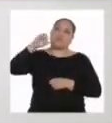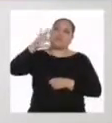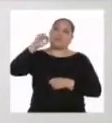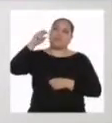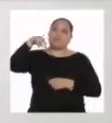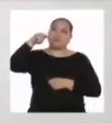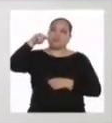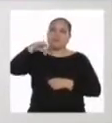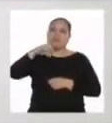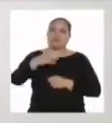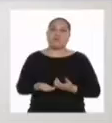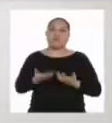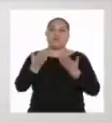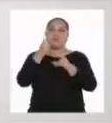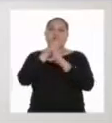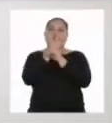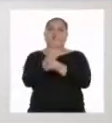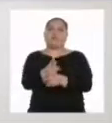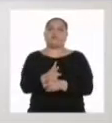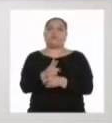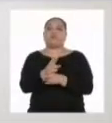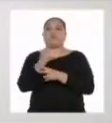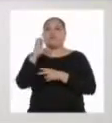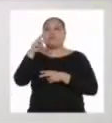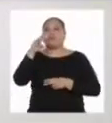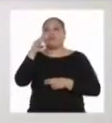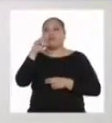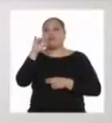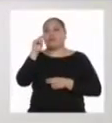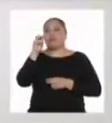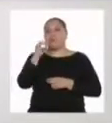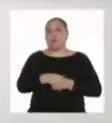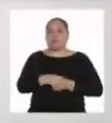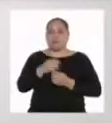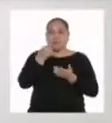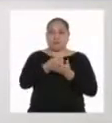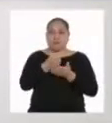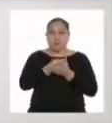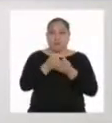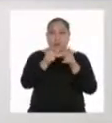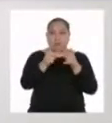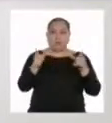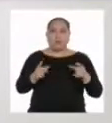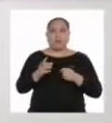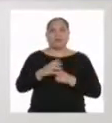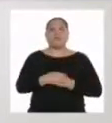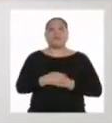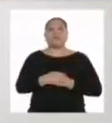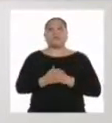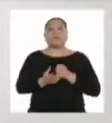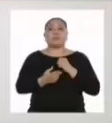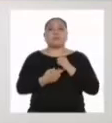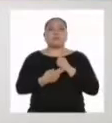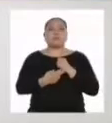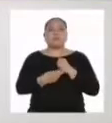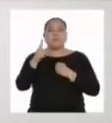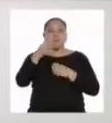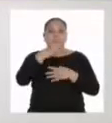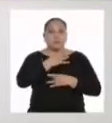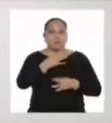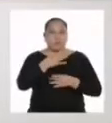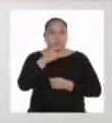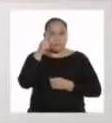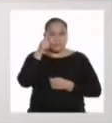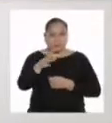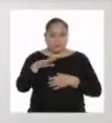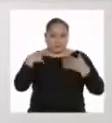otorgar préstamos y créditos, la inversión de capitales y el aseguramiento. Si te interesa,